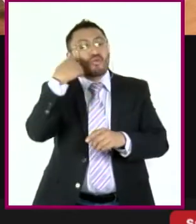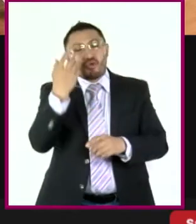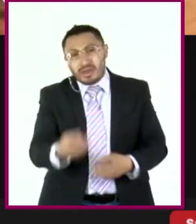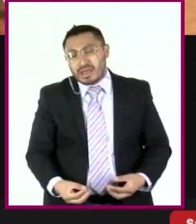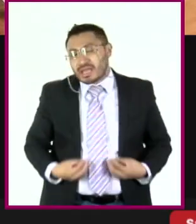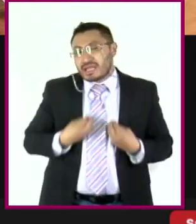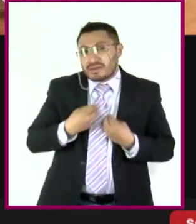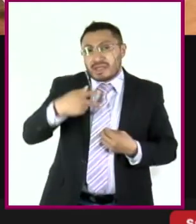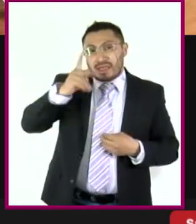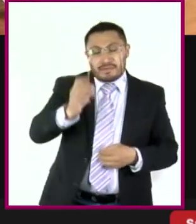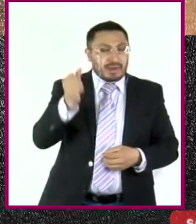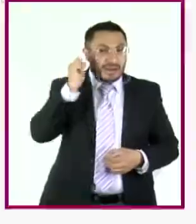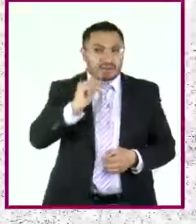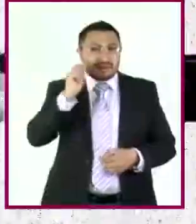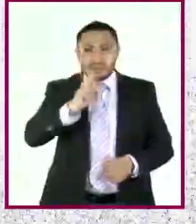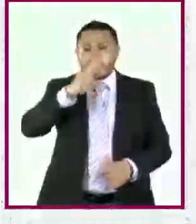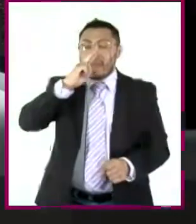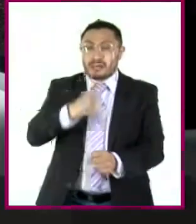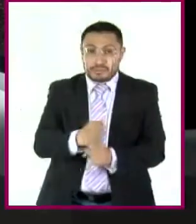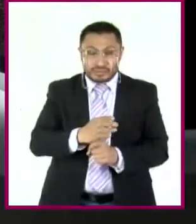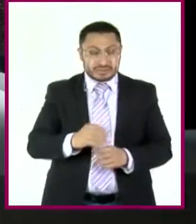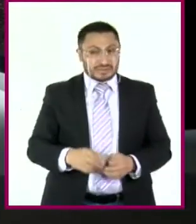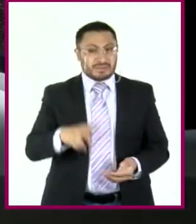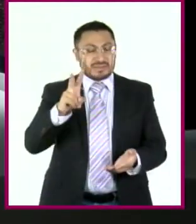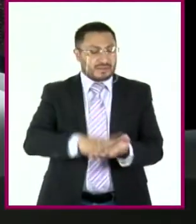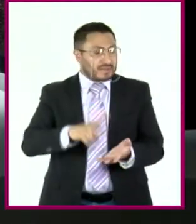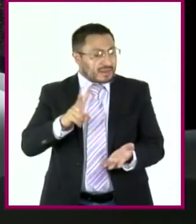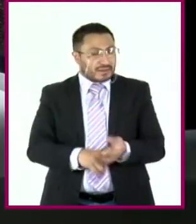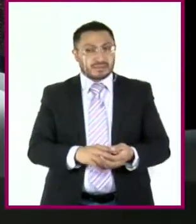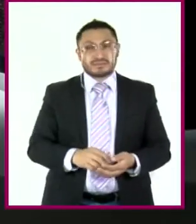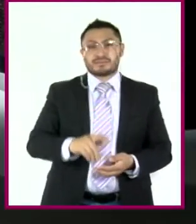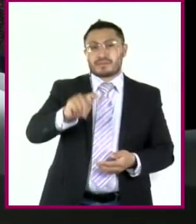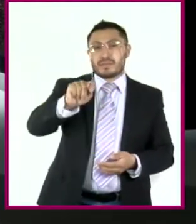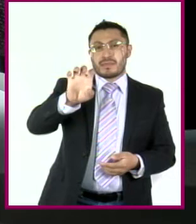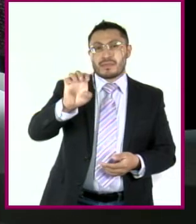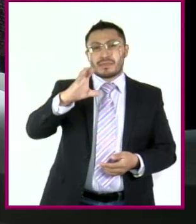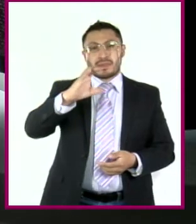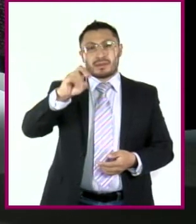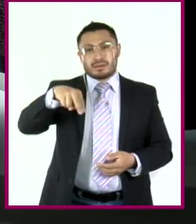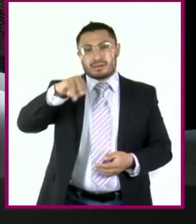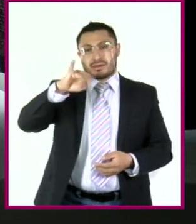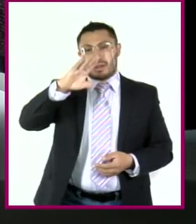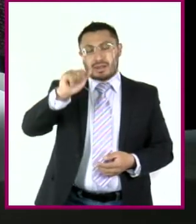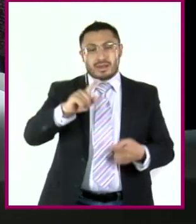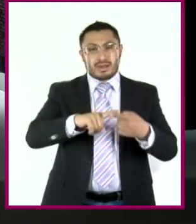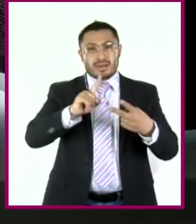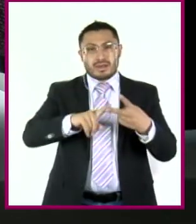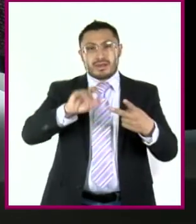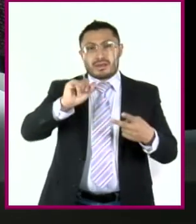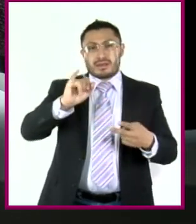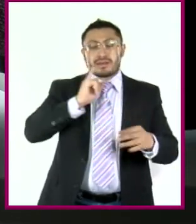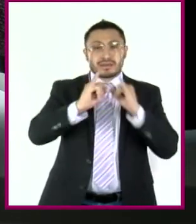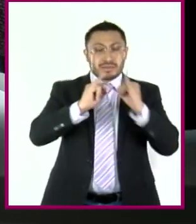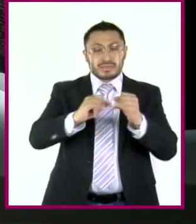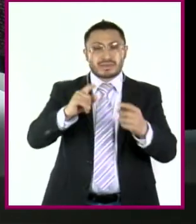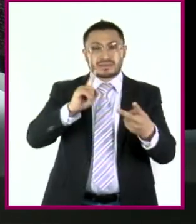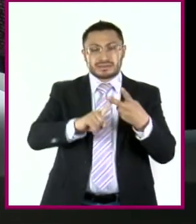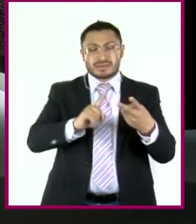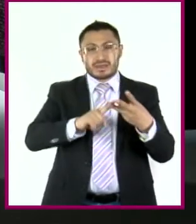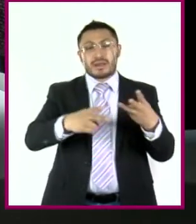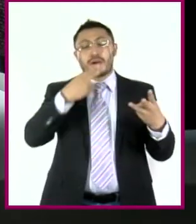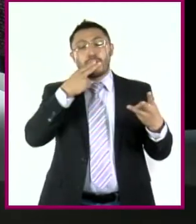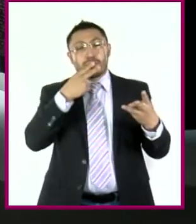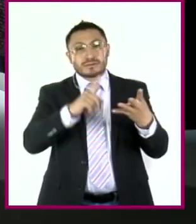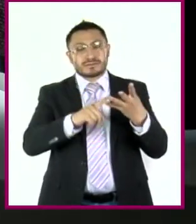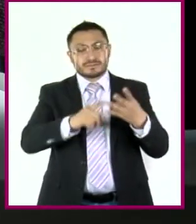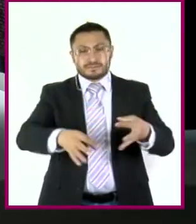sobre el valor de la misma. Técnica, interpretación, aplicaciones, determinación